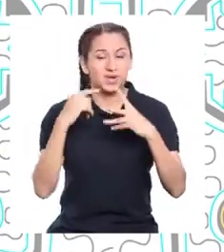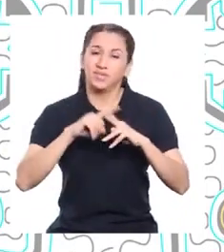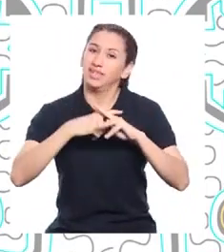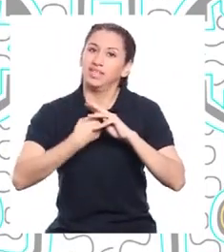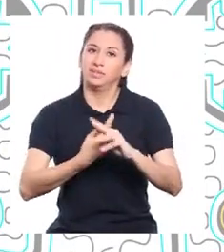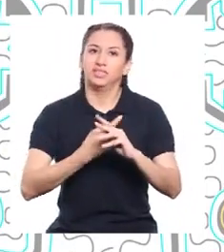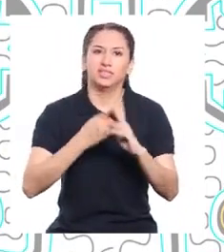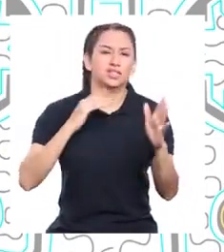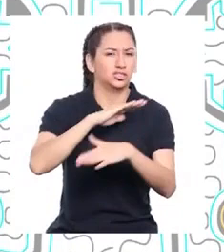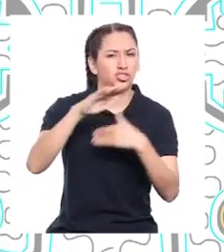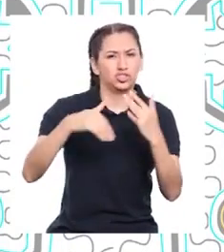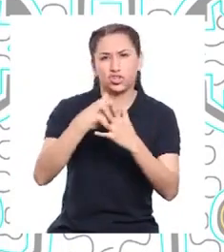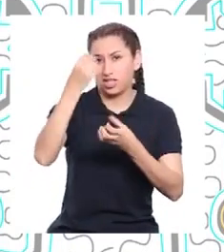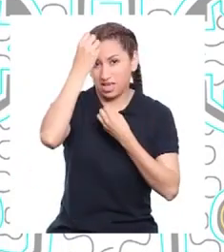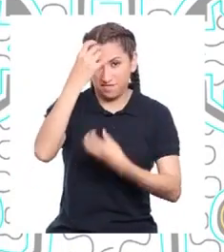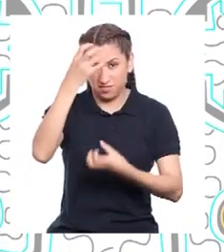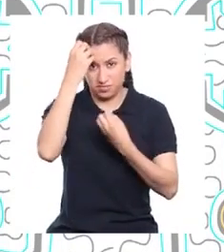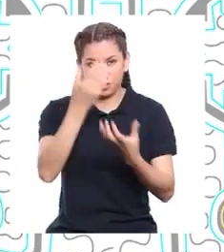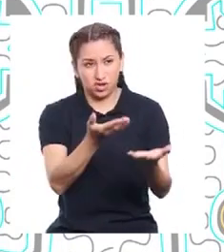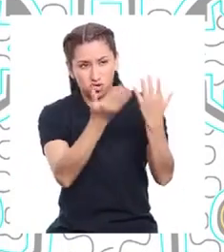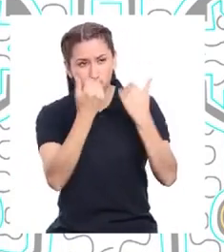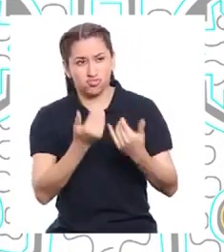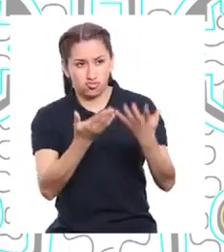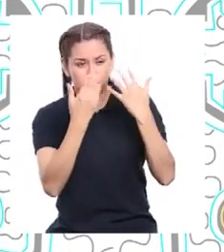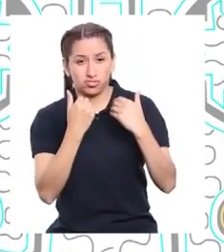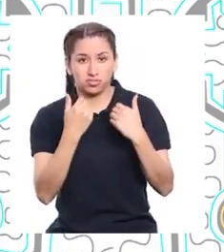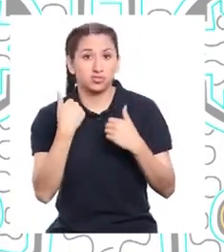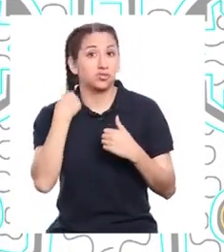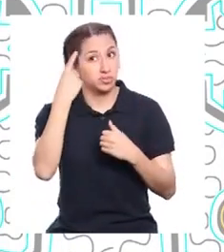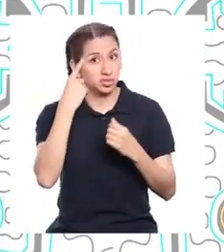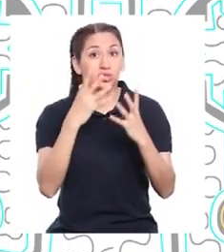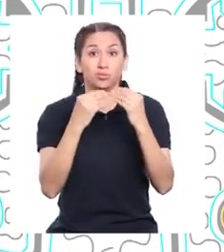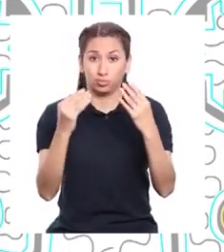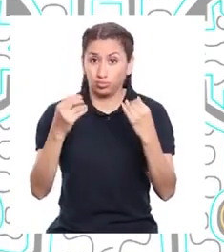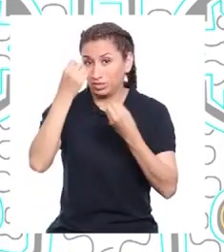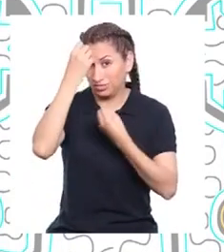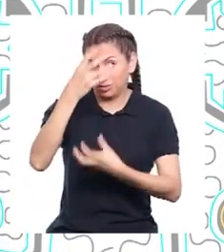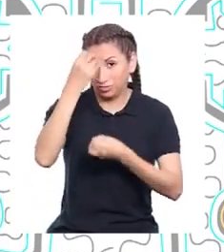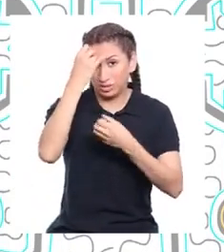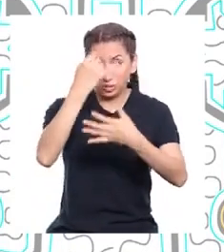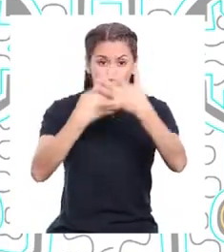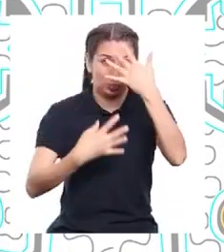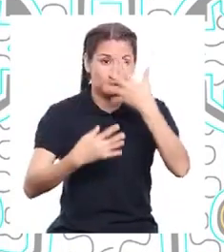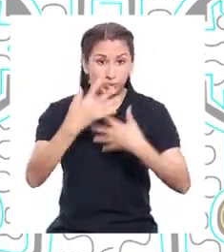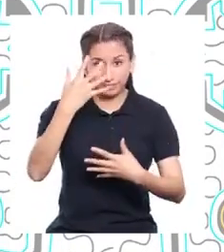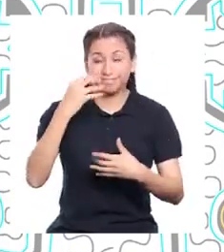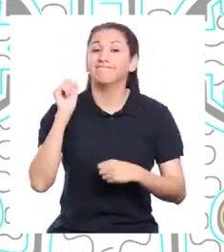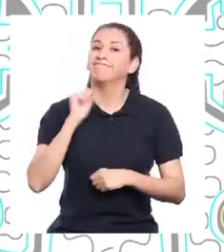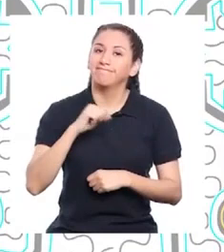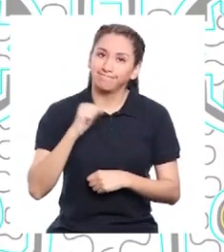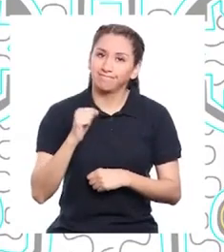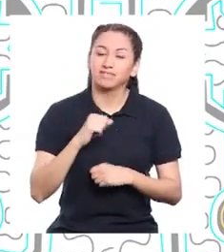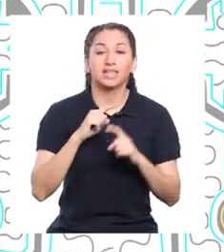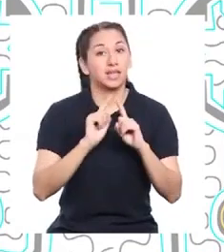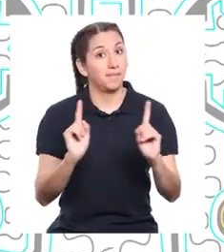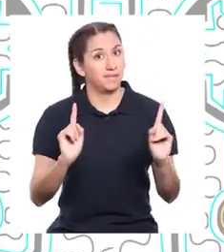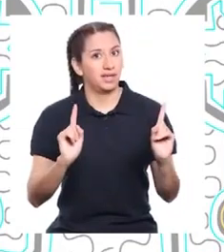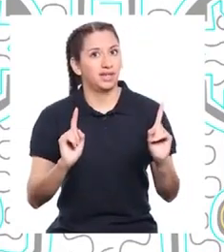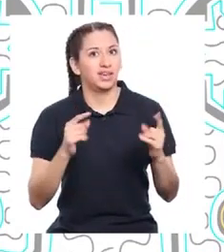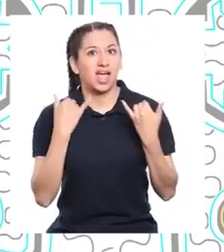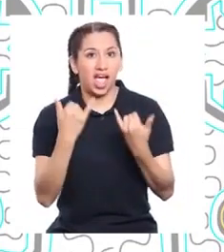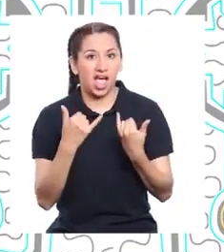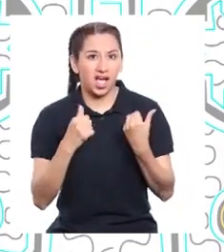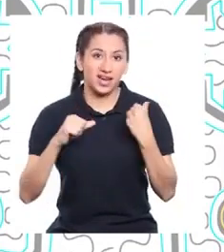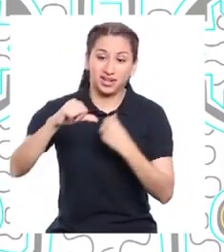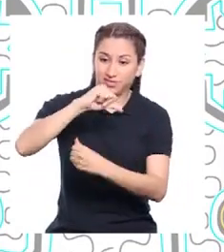Vamos a empezar adquiriendo toda la información necesaria. Supongo que habrá muchos datos de por medio. Así es. Pero, ¿qué te parece